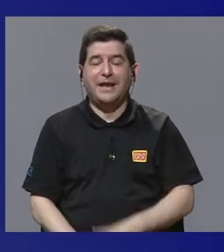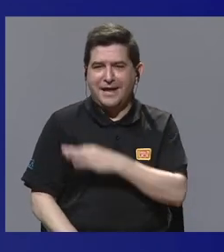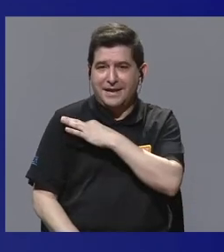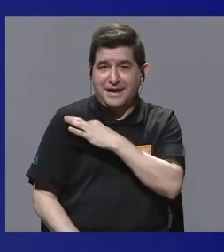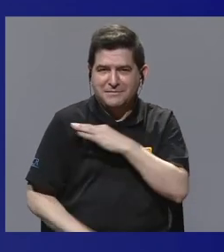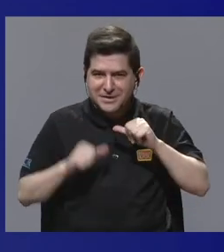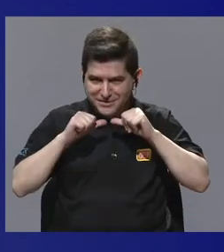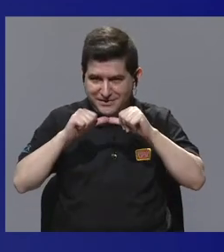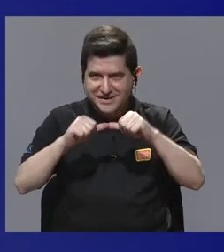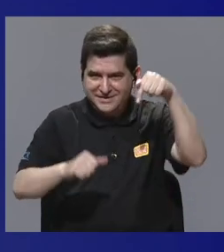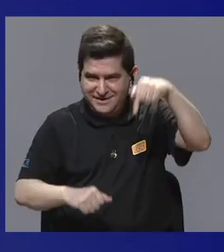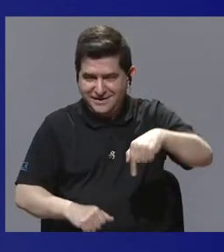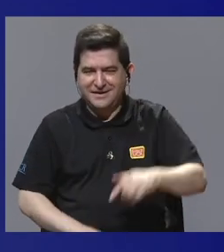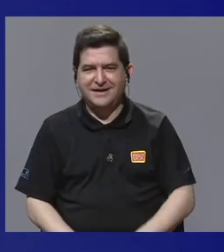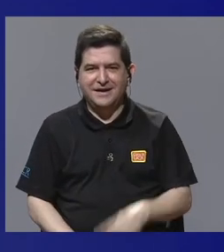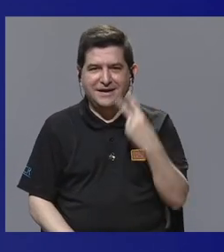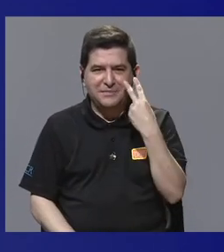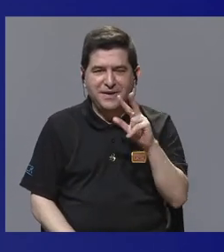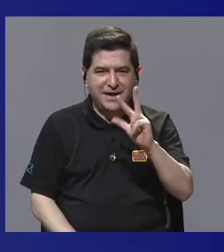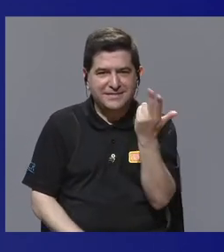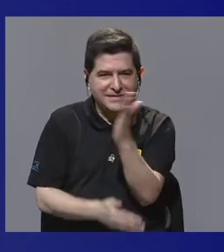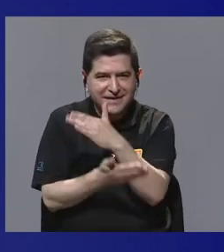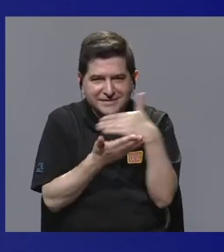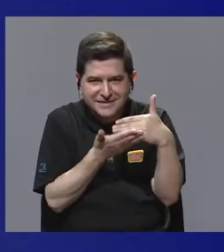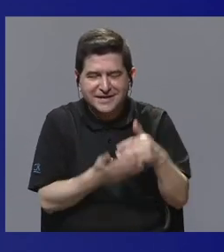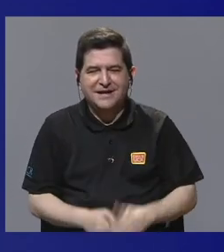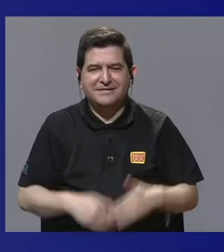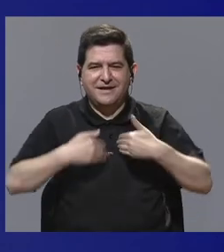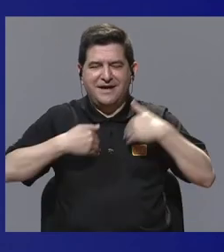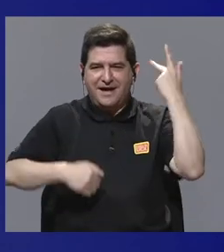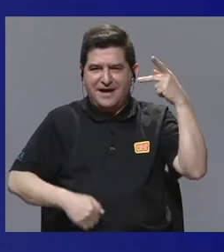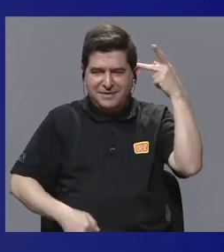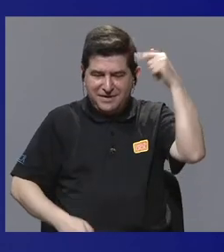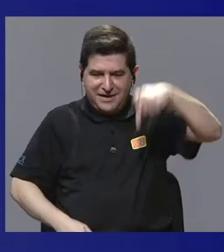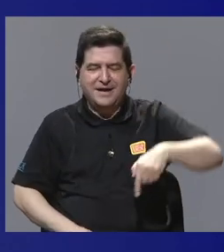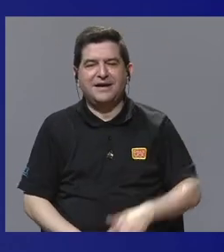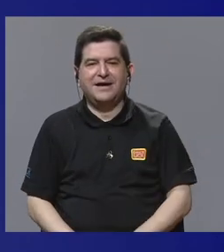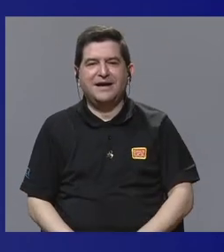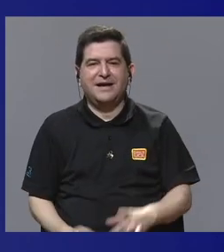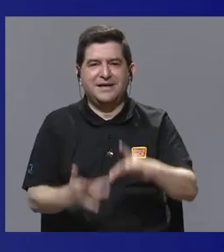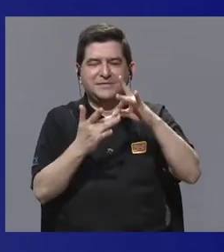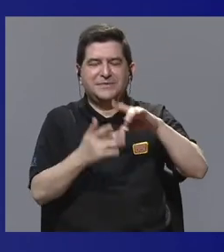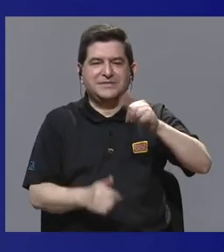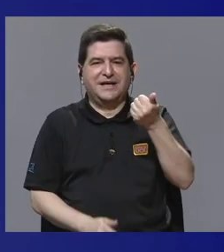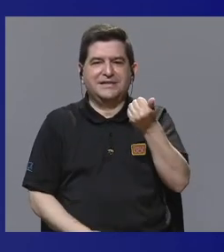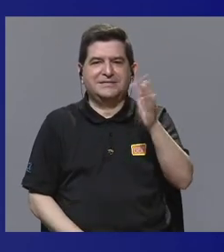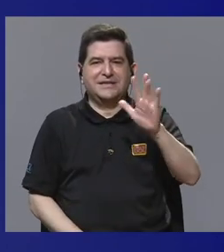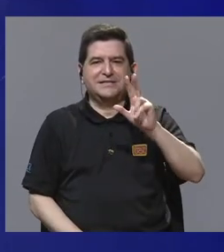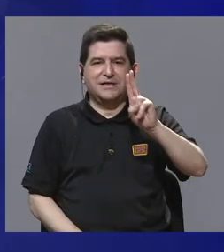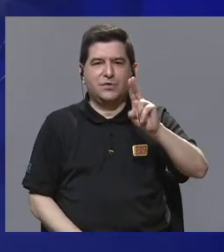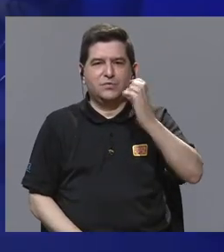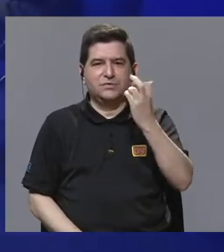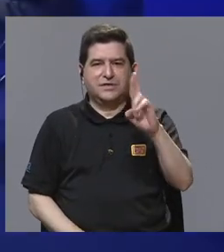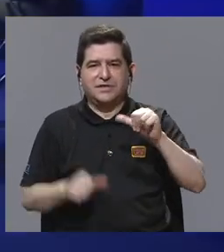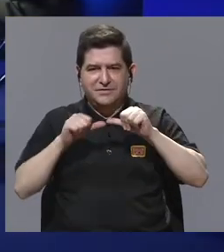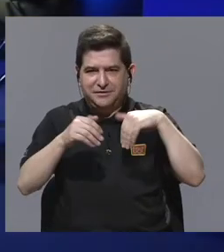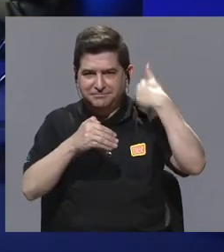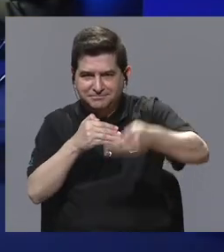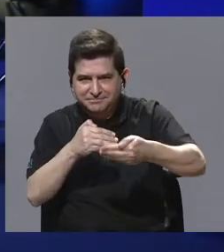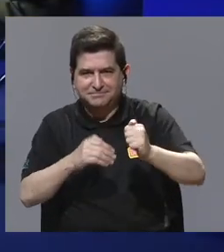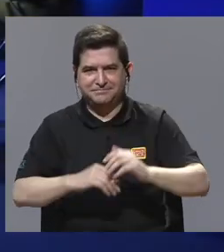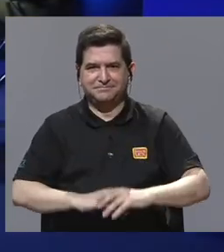le invito a que se quede para que vea el tercer bloque de animales políticos aquí en especiales 15 UCR. Ya casi volvemos.